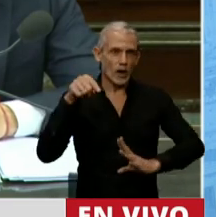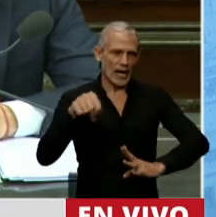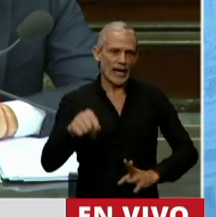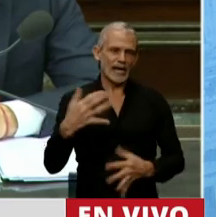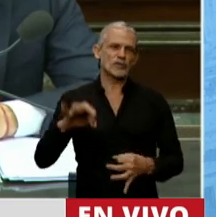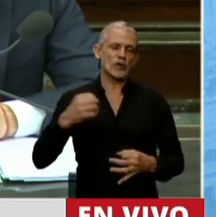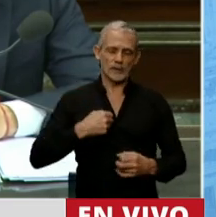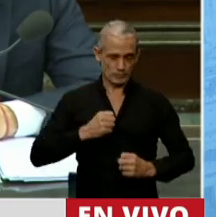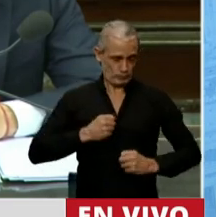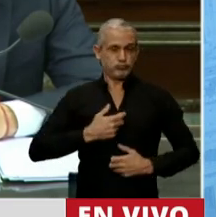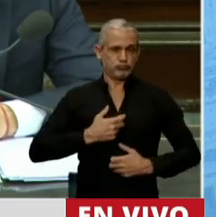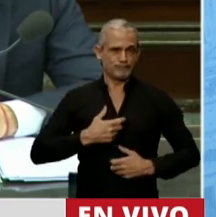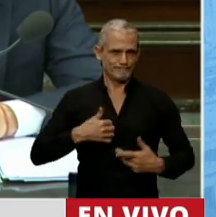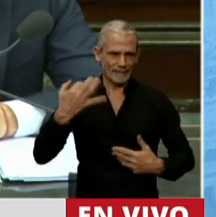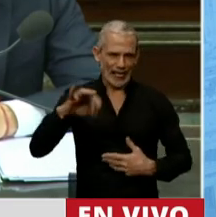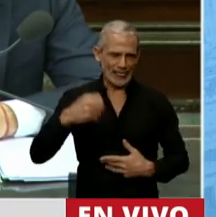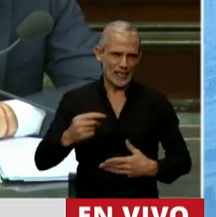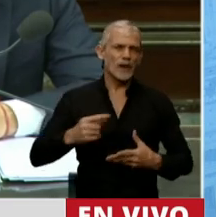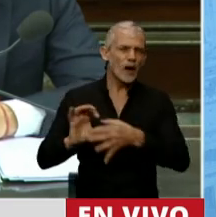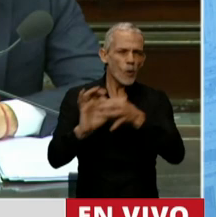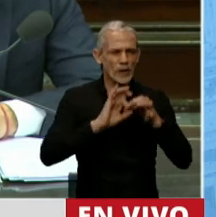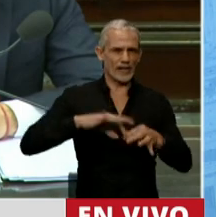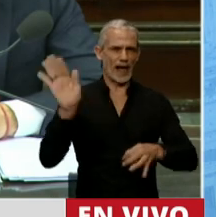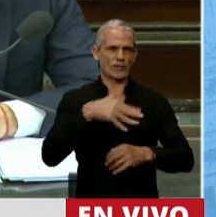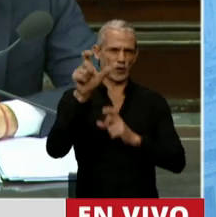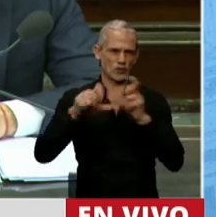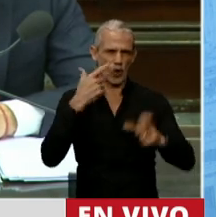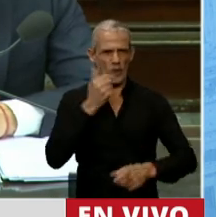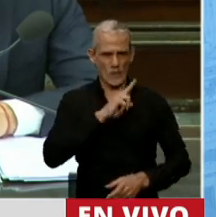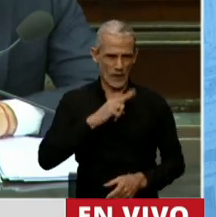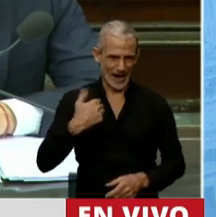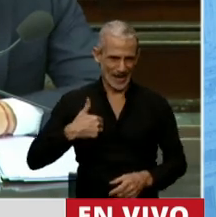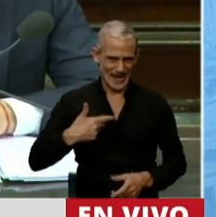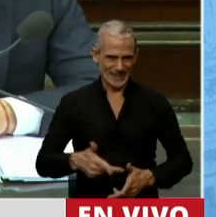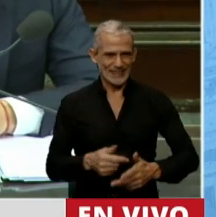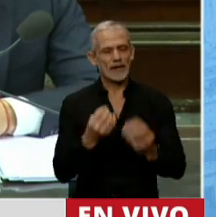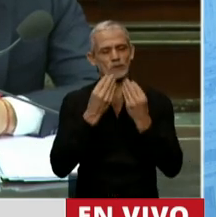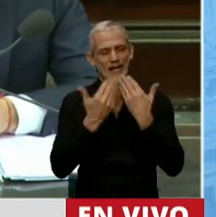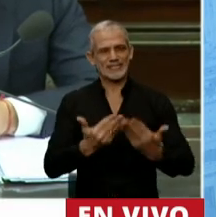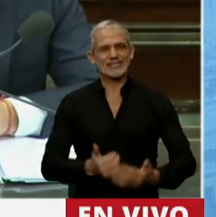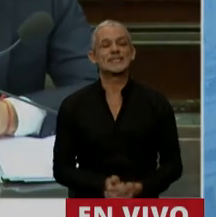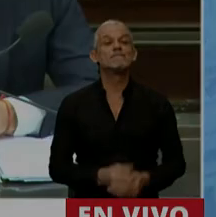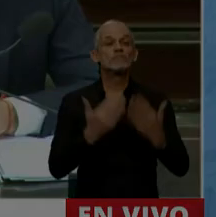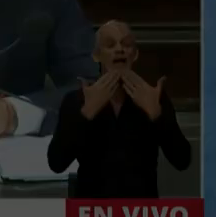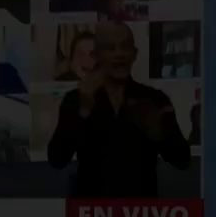que nos tiene que conmover y es lo que nos tiene que unir como argentinos y argentinas de bien. Muchas gracias. Gracias, diputada.